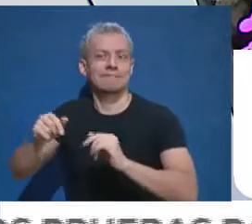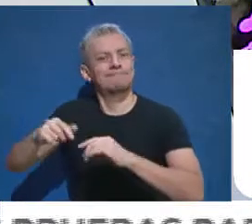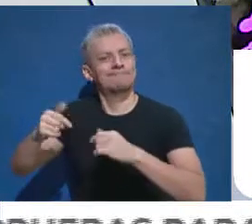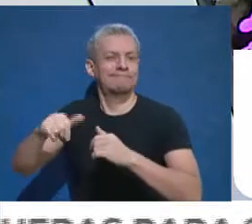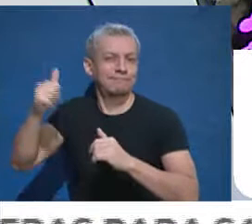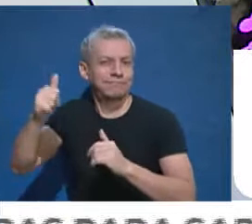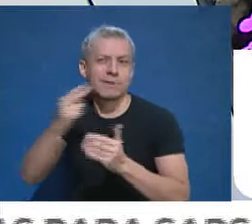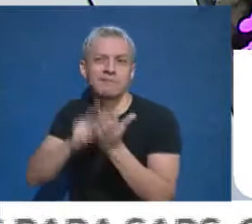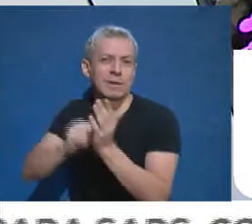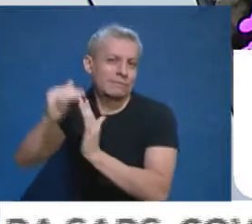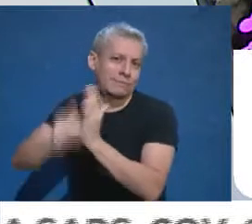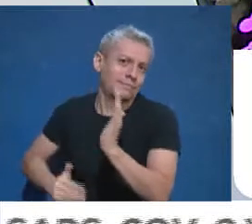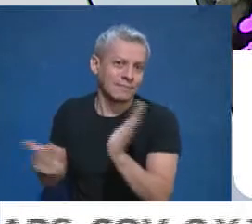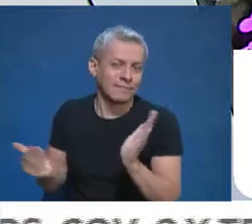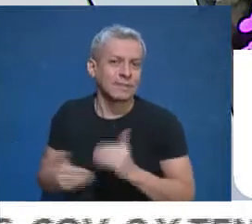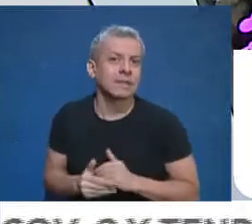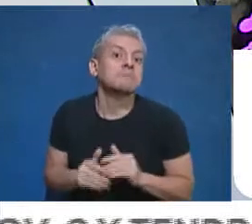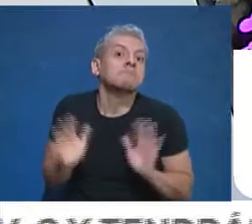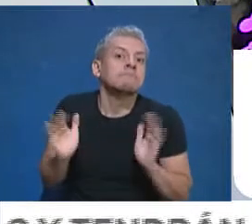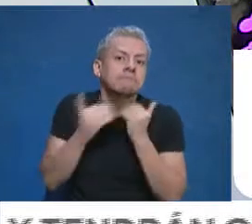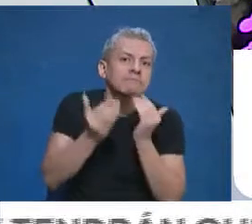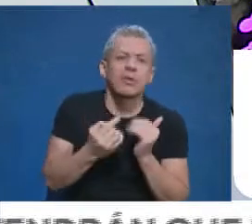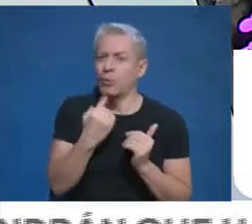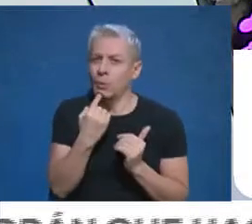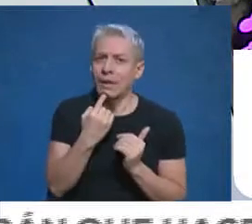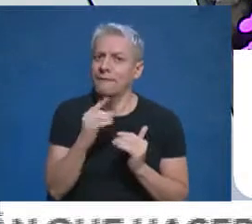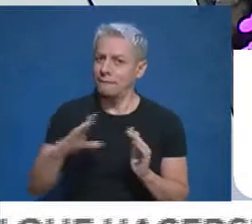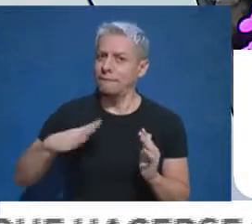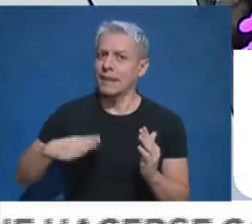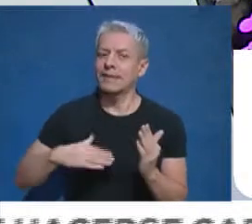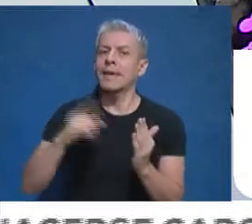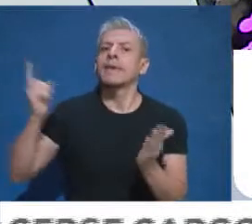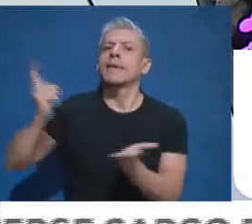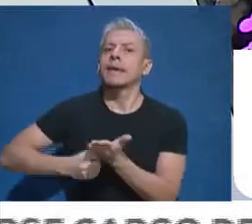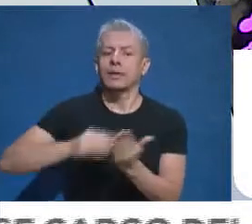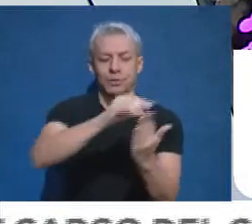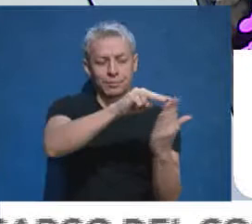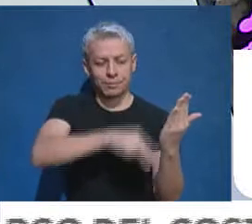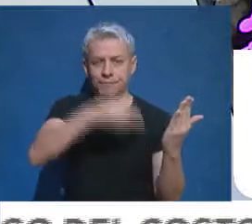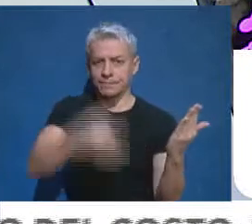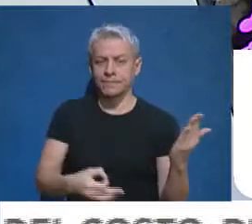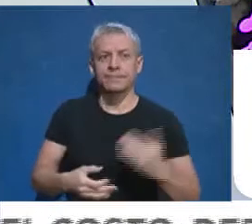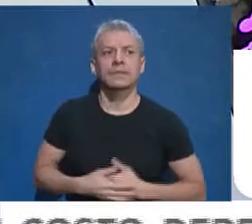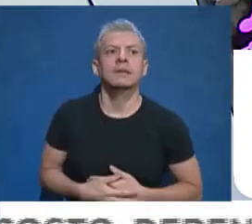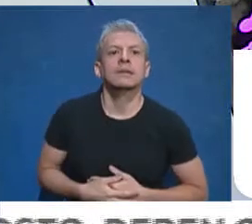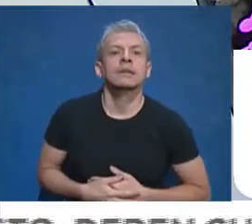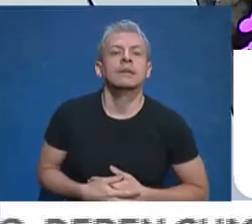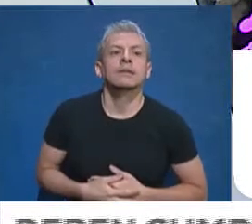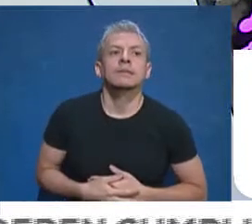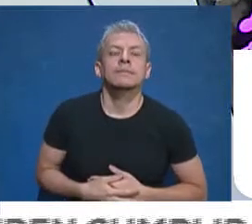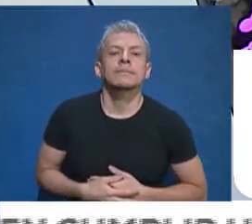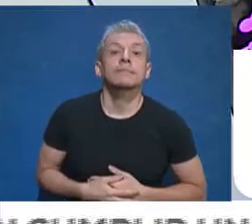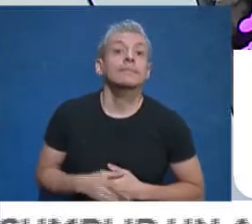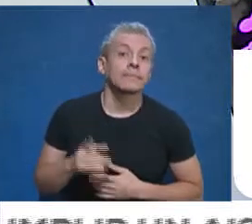en estas provincias que tienen el beneficio. Eso es lo otro, ¿no? Ver concretamente hacia dónde apunta eso. No es menor lo que ha pasado con San Juan porque bastó, bueno,